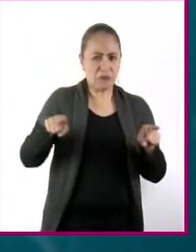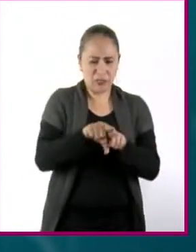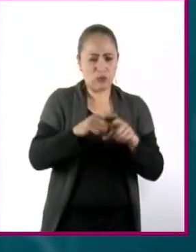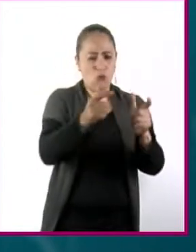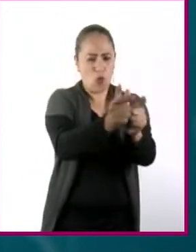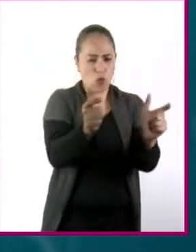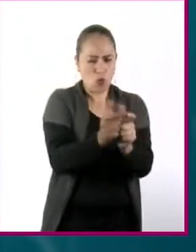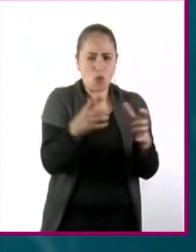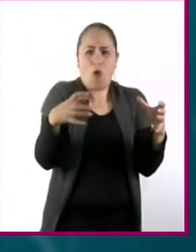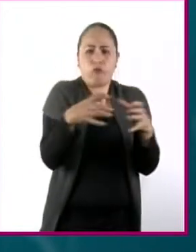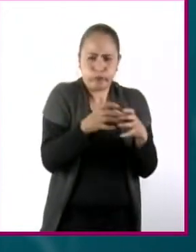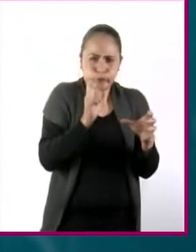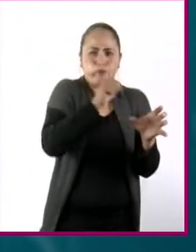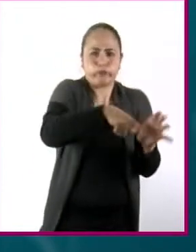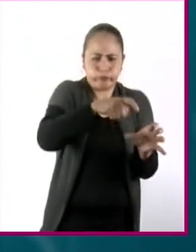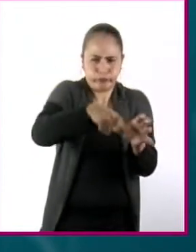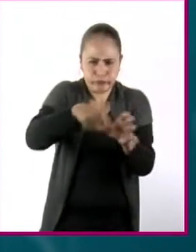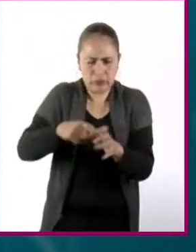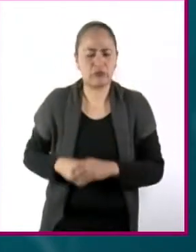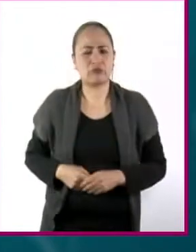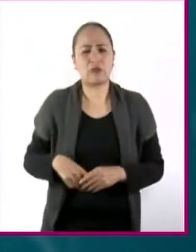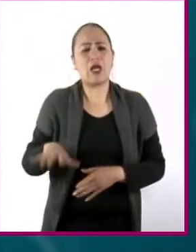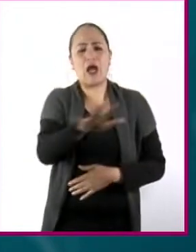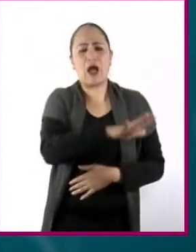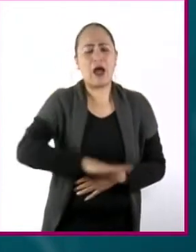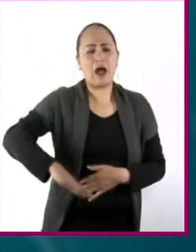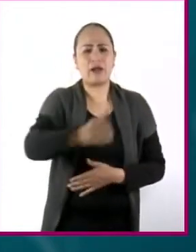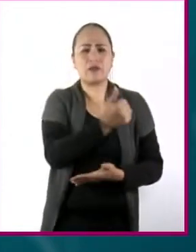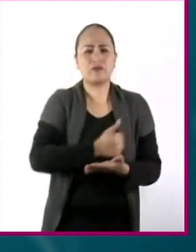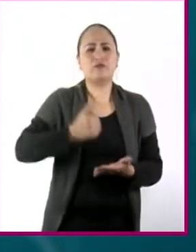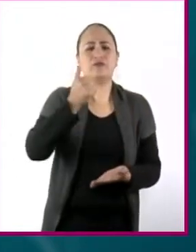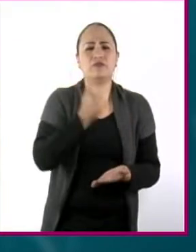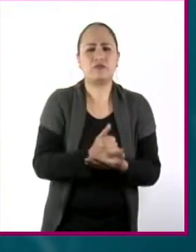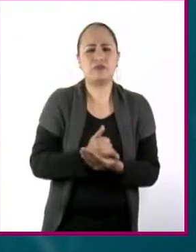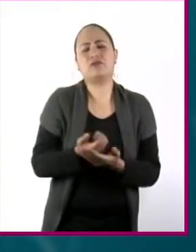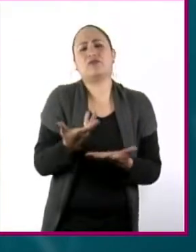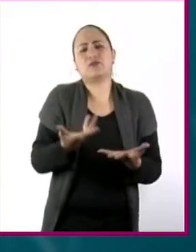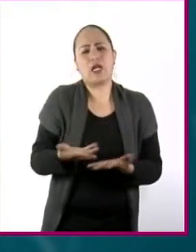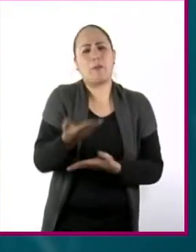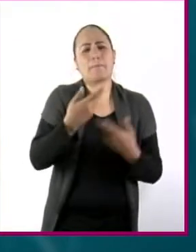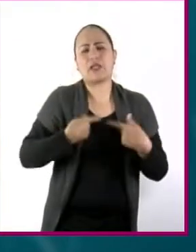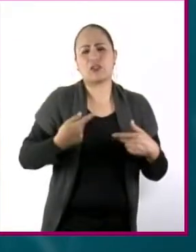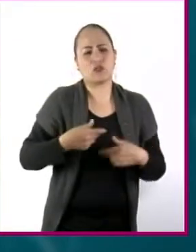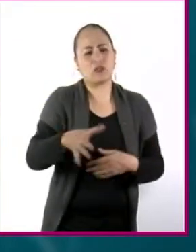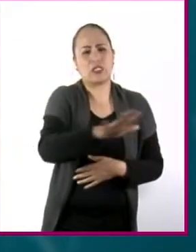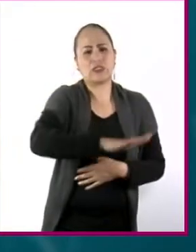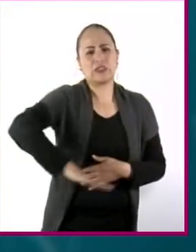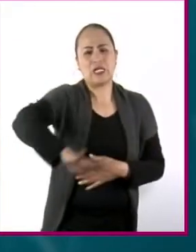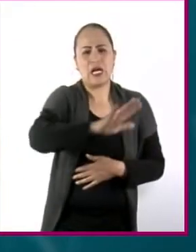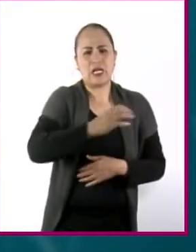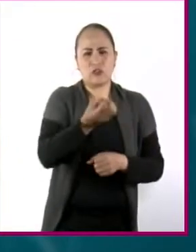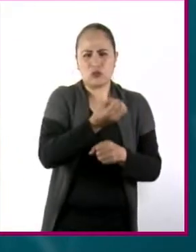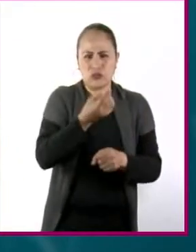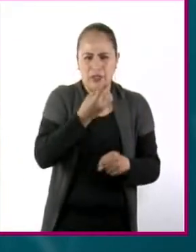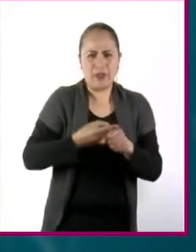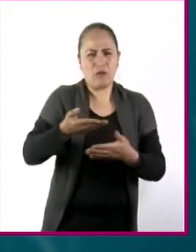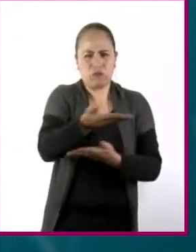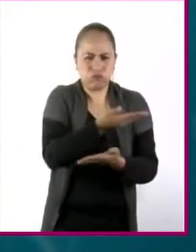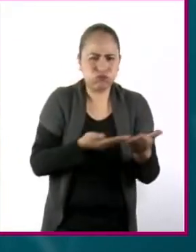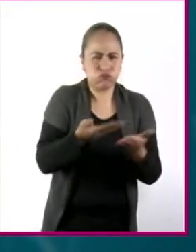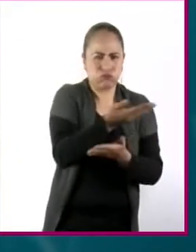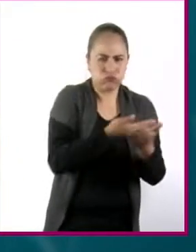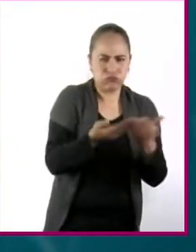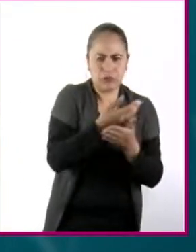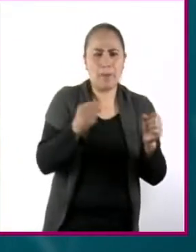ciudadanía implica o debe implicar la convivencia respetuosa que se da ante integrantes de una sociedad. Ciudadanía y